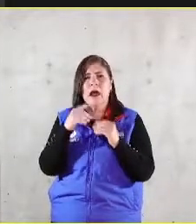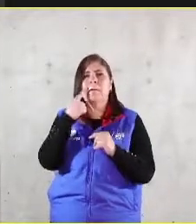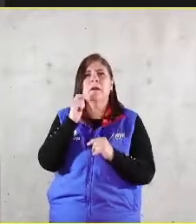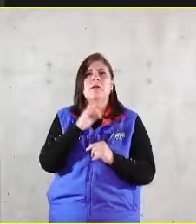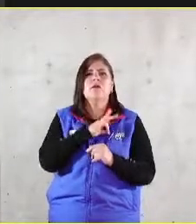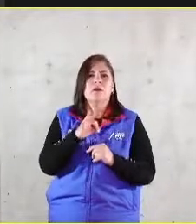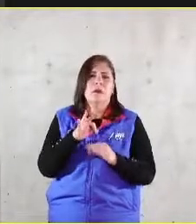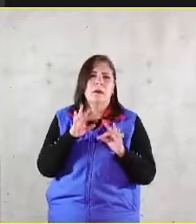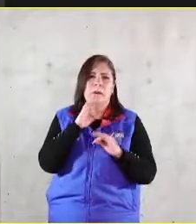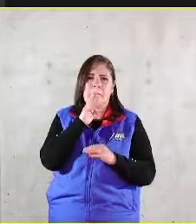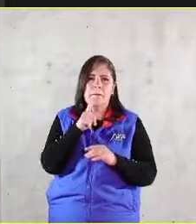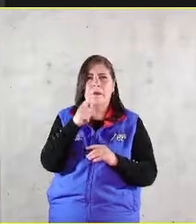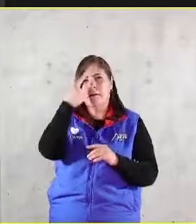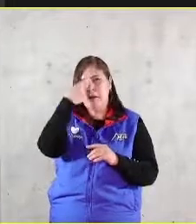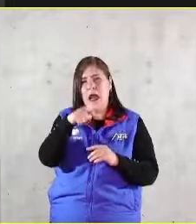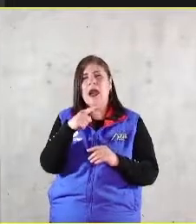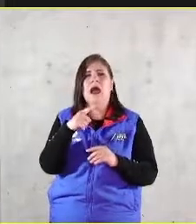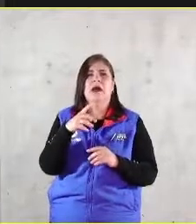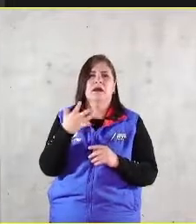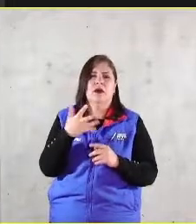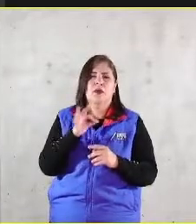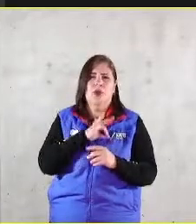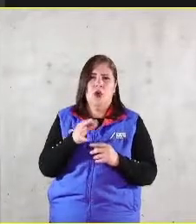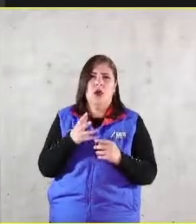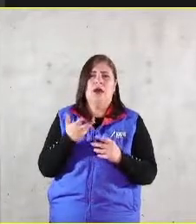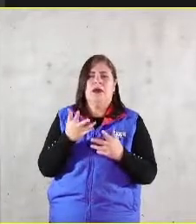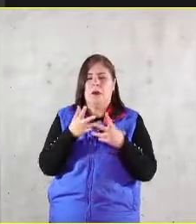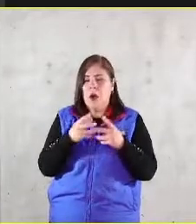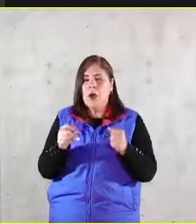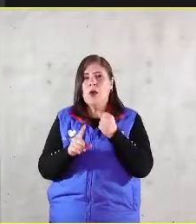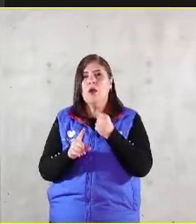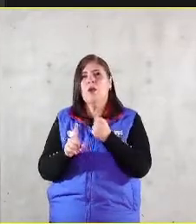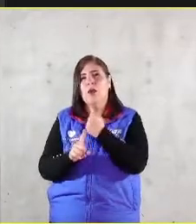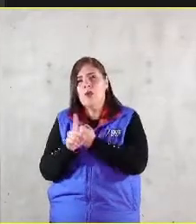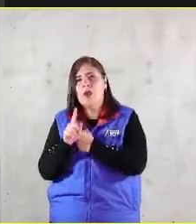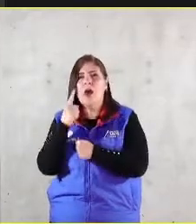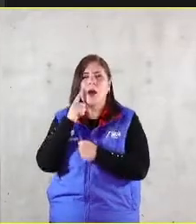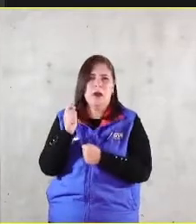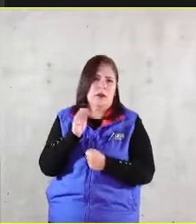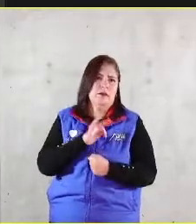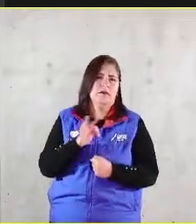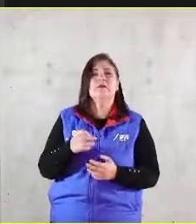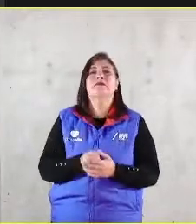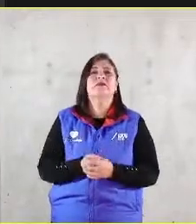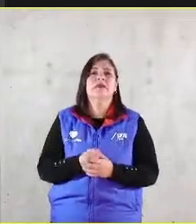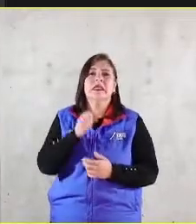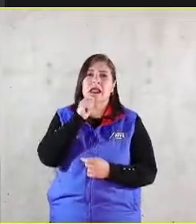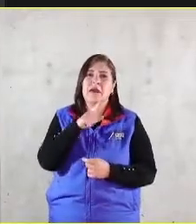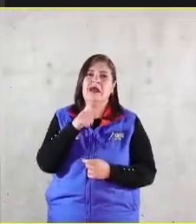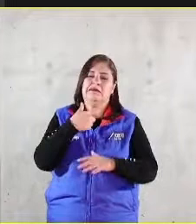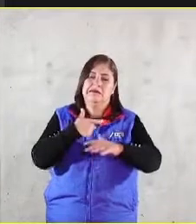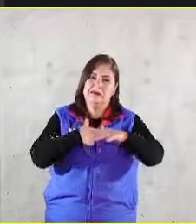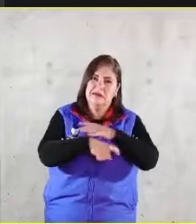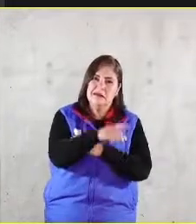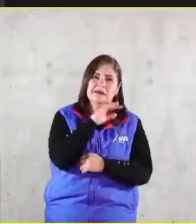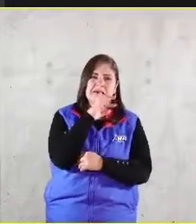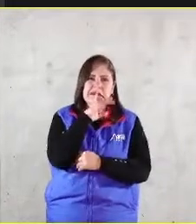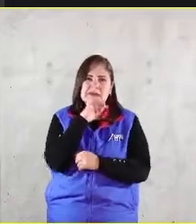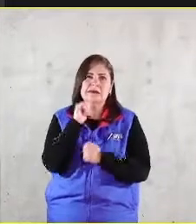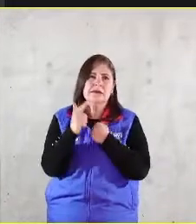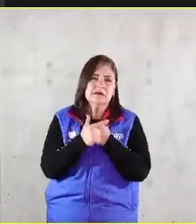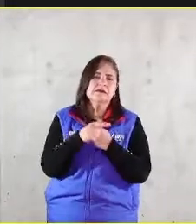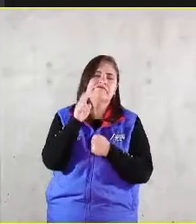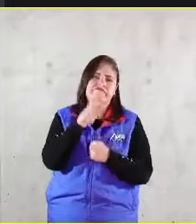sistema para resolver nuestras diferencias. La corrupción, ni qué decir, es una realidad que también cuando